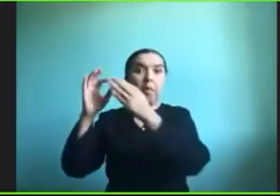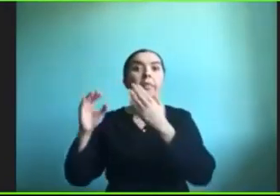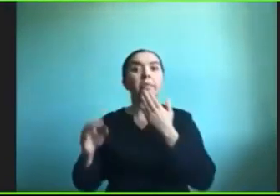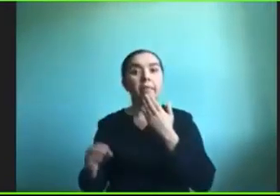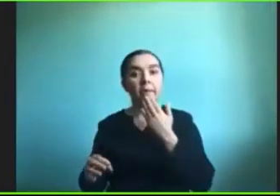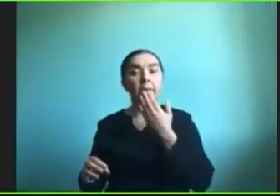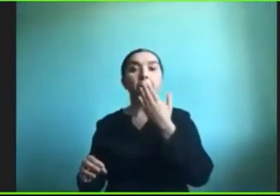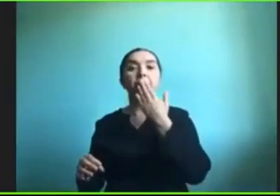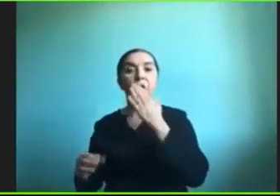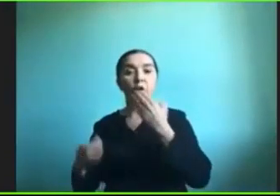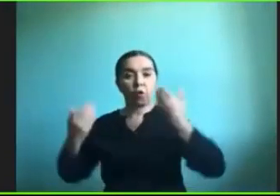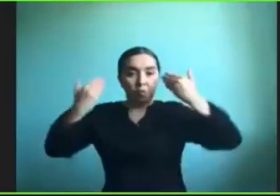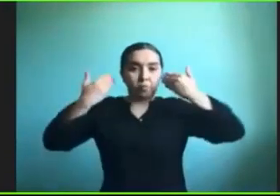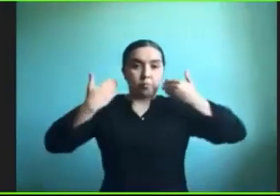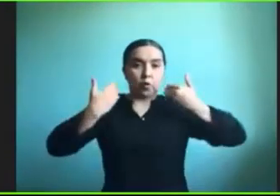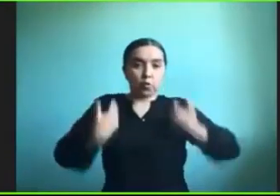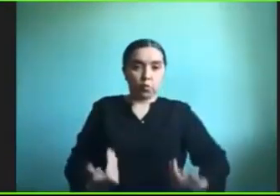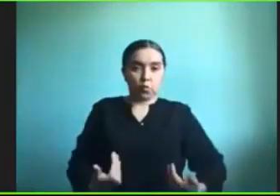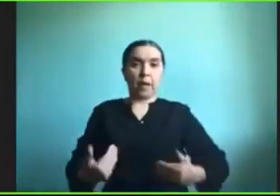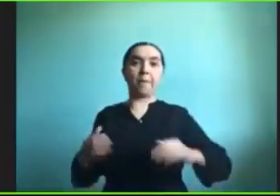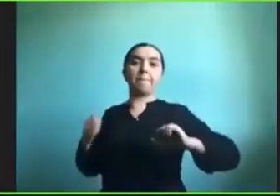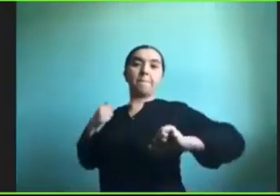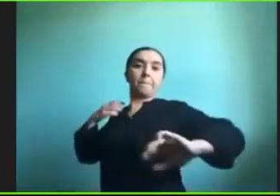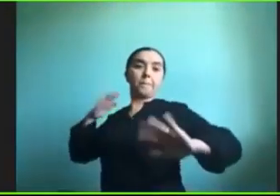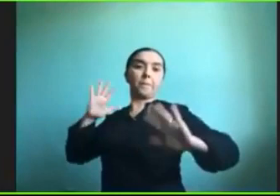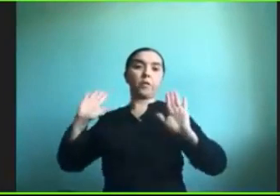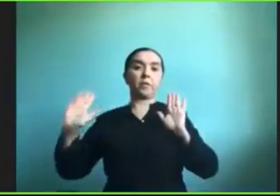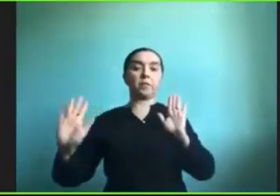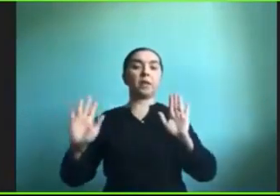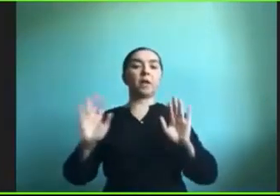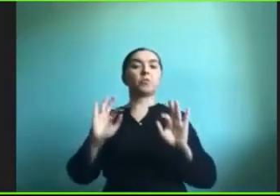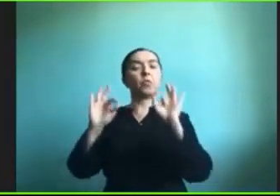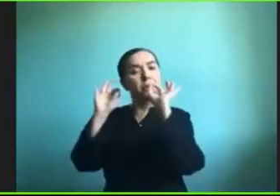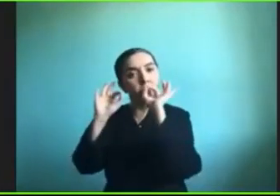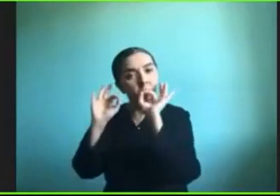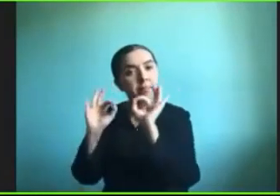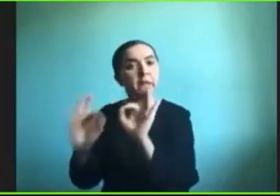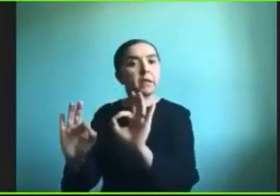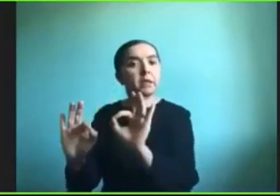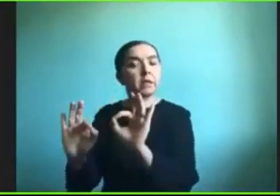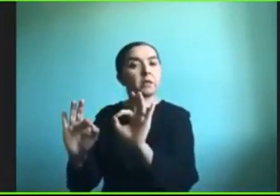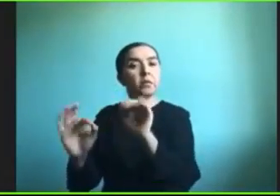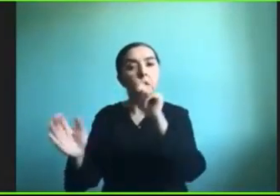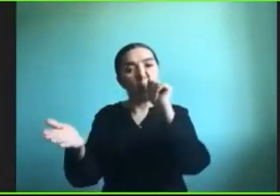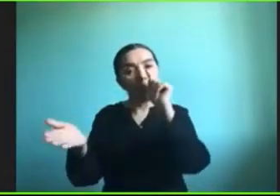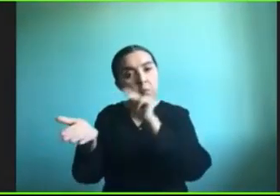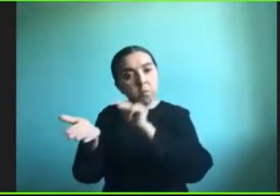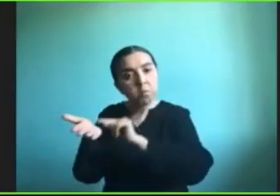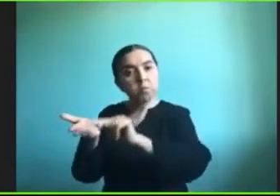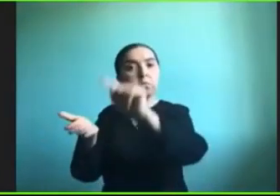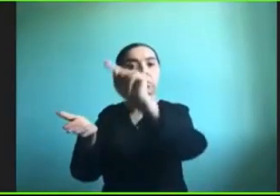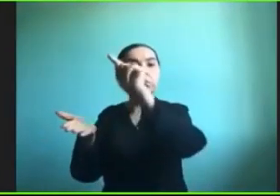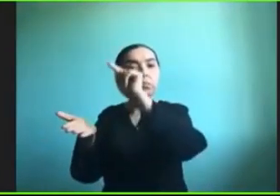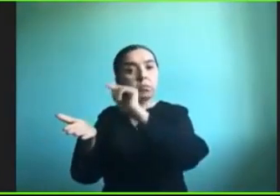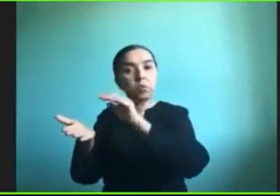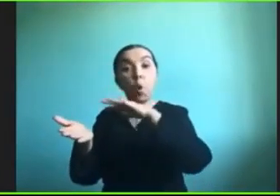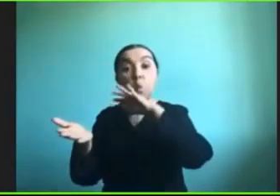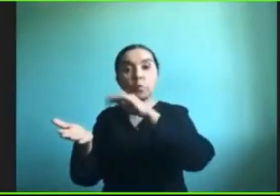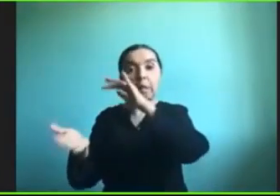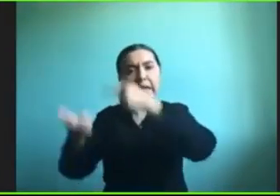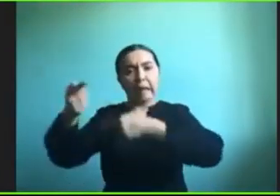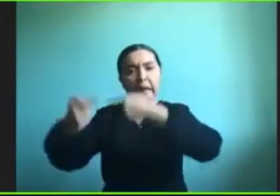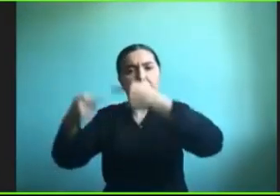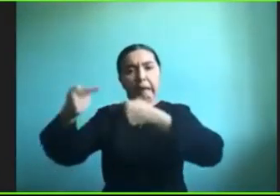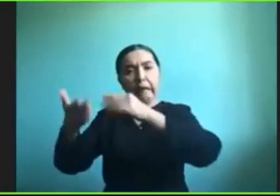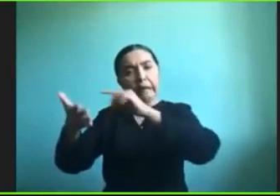posturas sus movimientos fueron más precisos al momento de presionar la tablet entonces va a depender mucho de cada